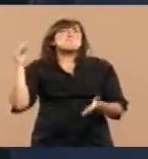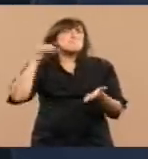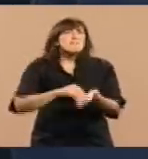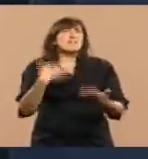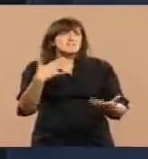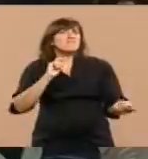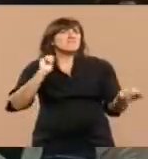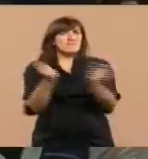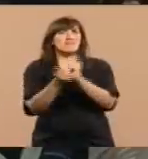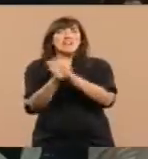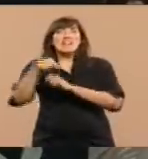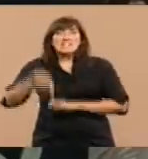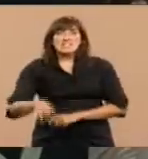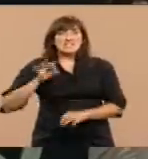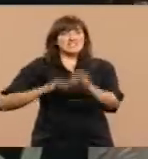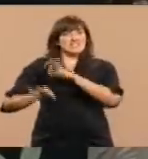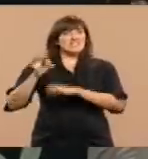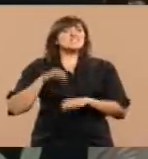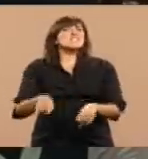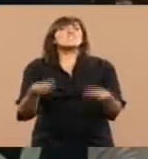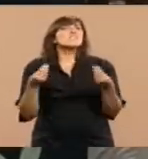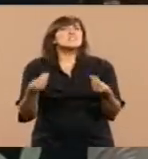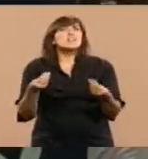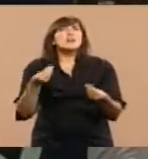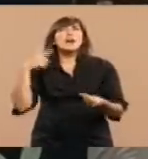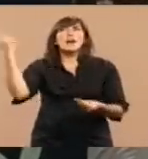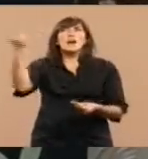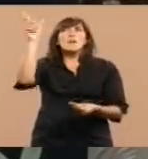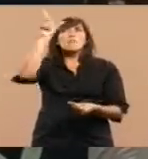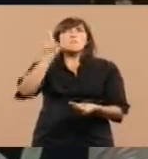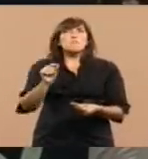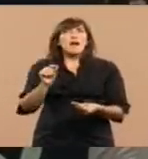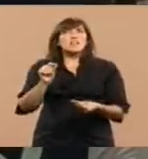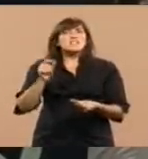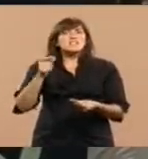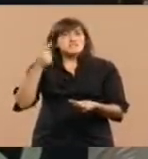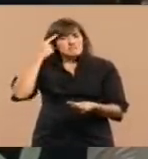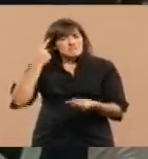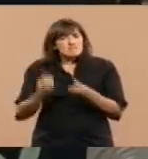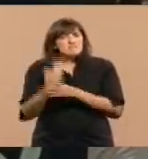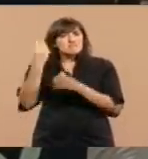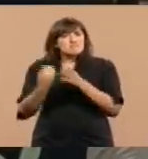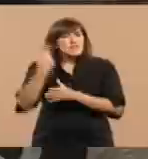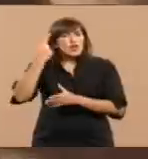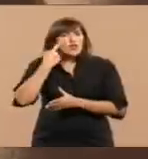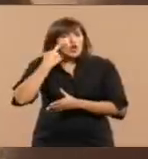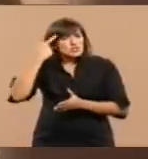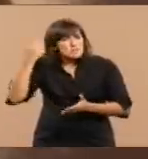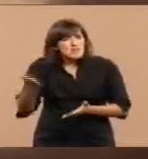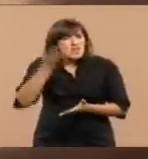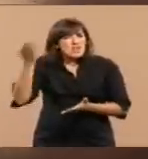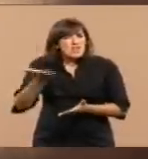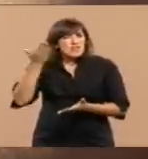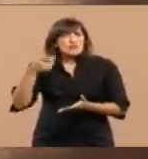este siglo va a ser de aquellos países que logren desarrollar conocimiento, inteligencia, mantenerse